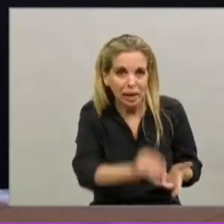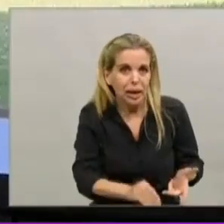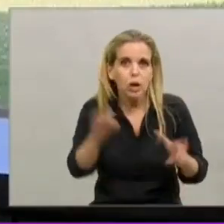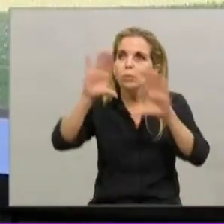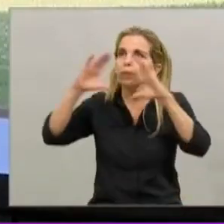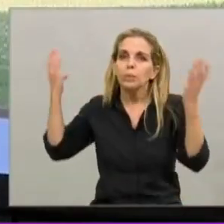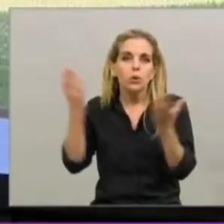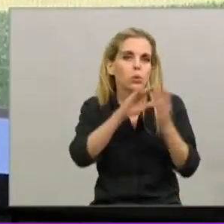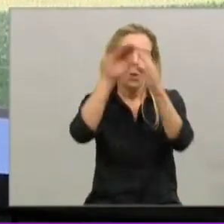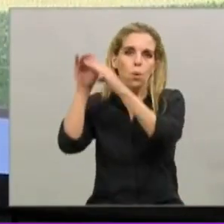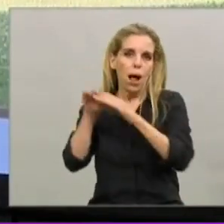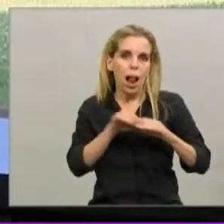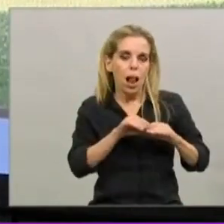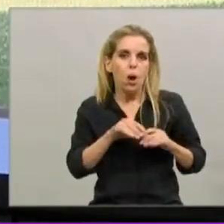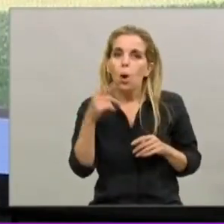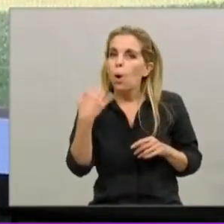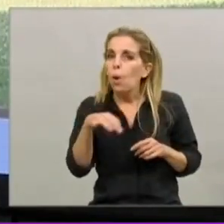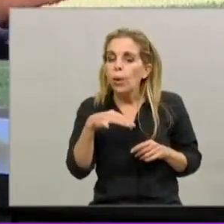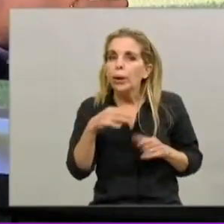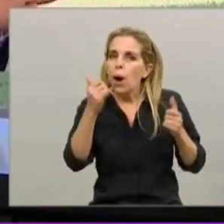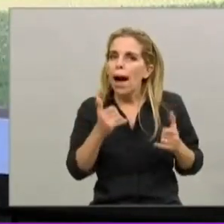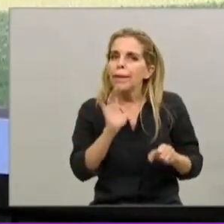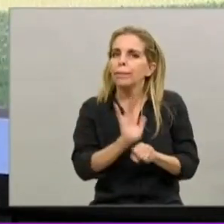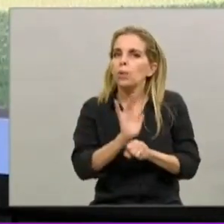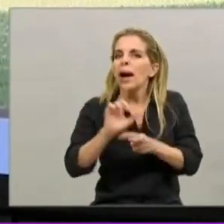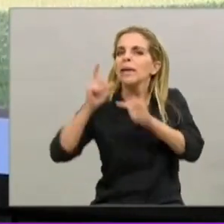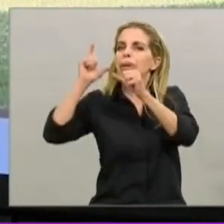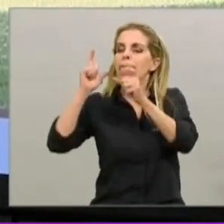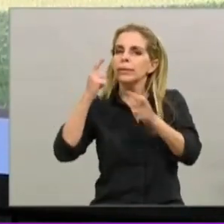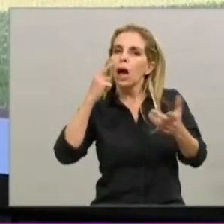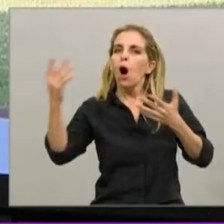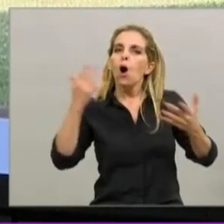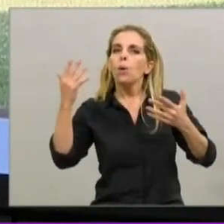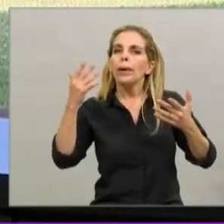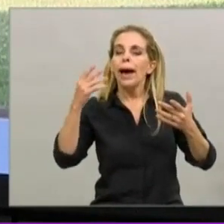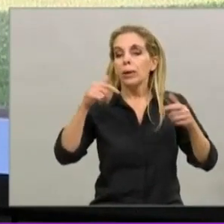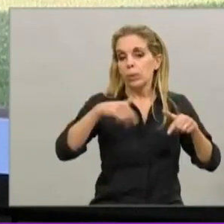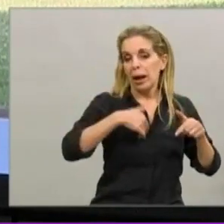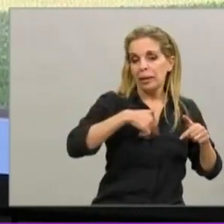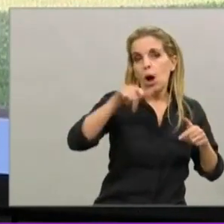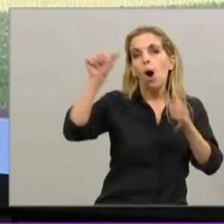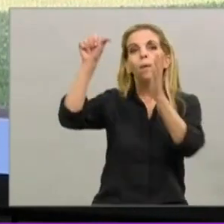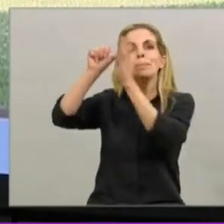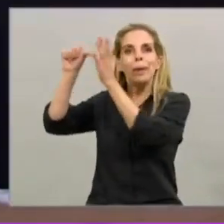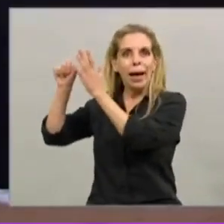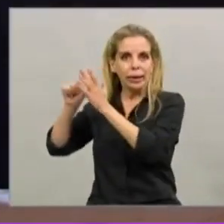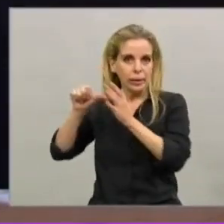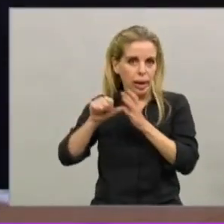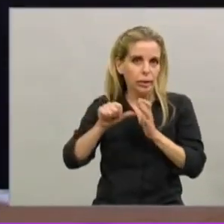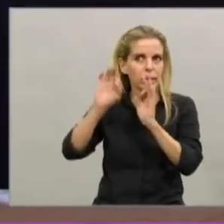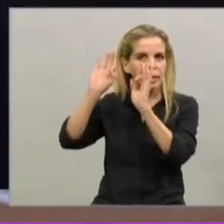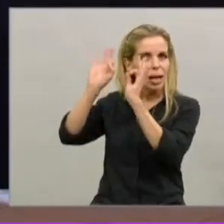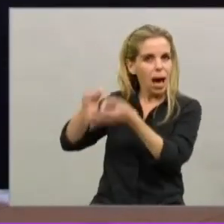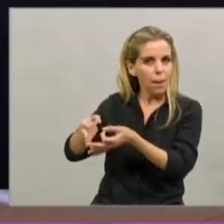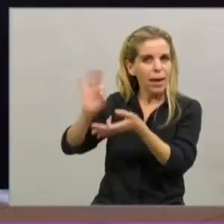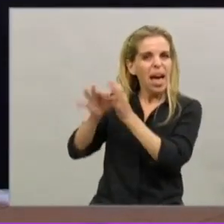único que tenemos es la experiencia de otras ciudades, otros países, las cuales estamos en contacto con ellos muy habitualmente, para ver